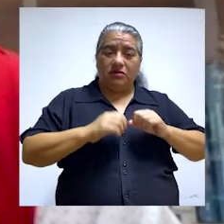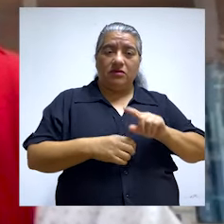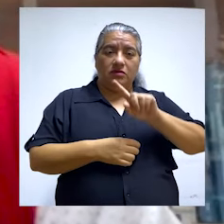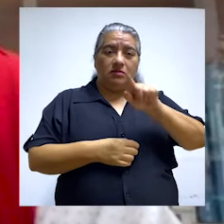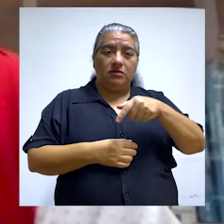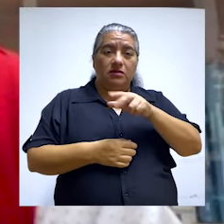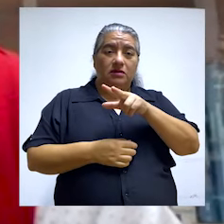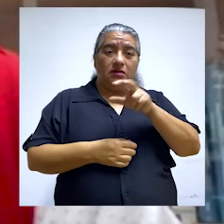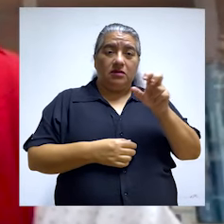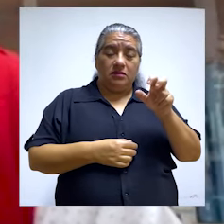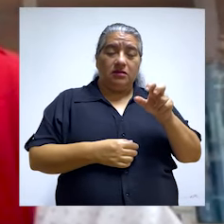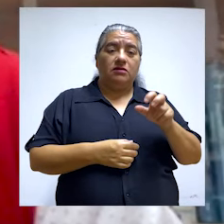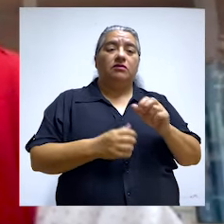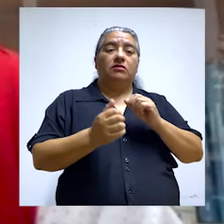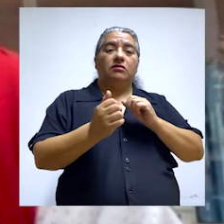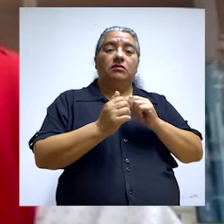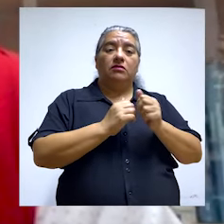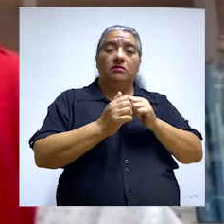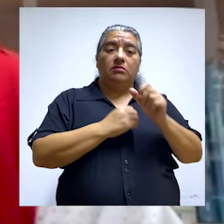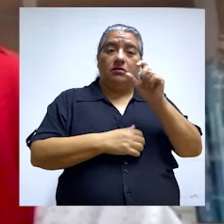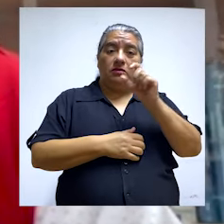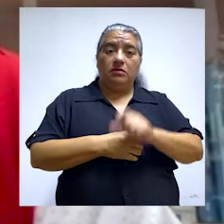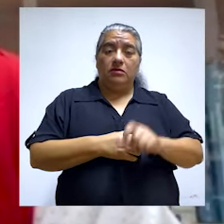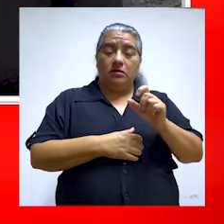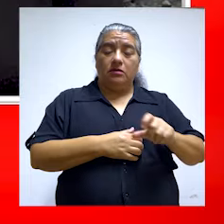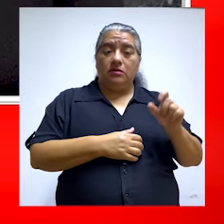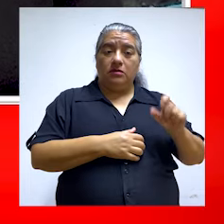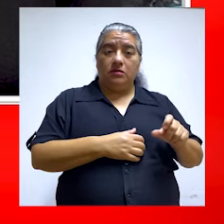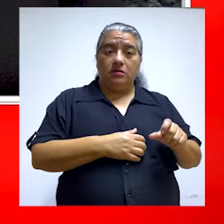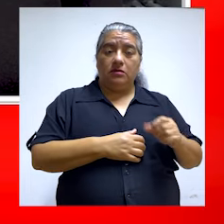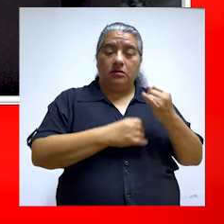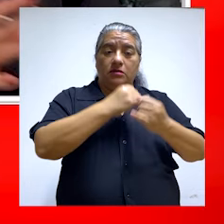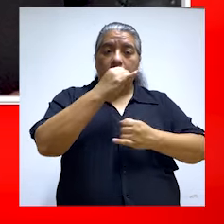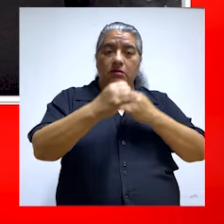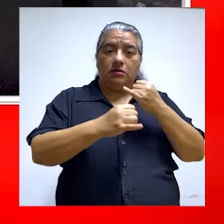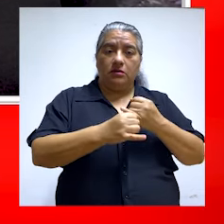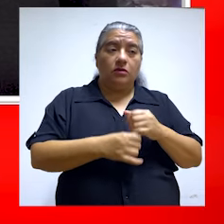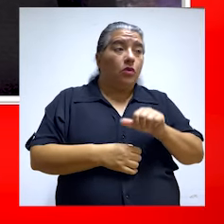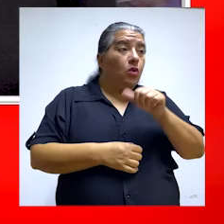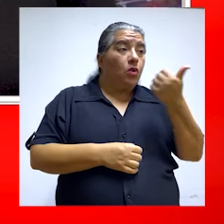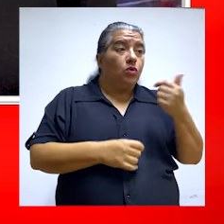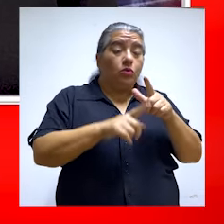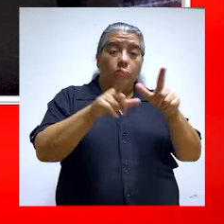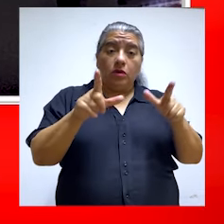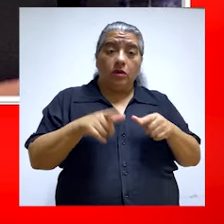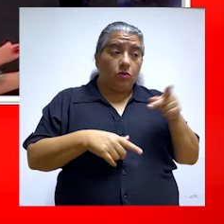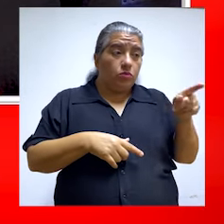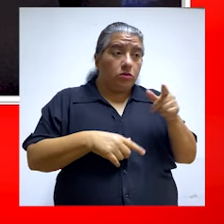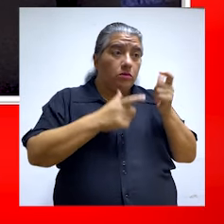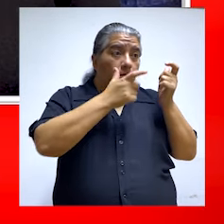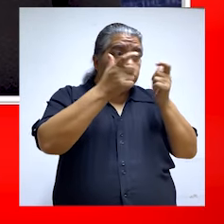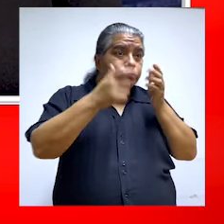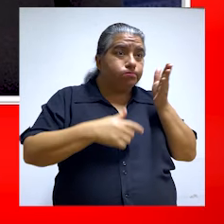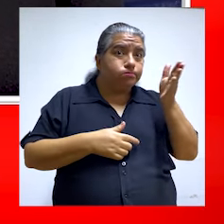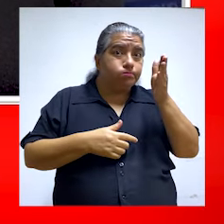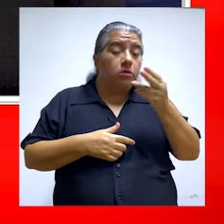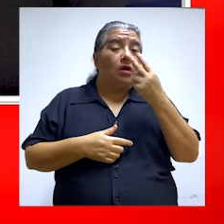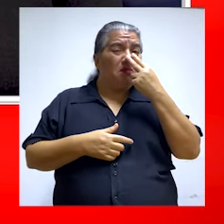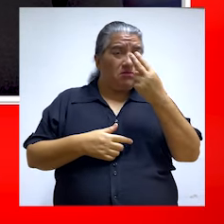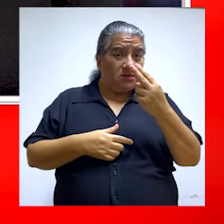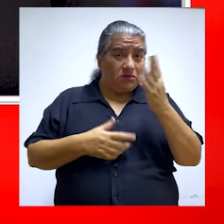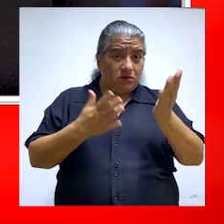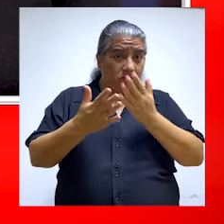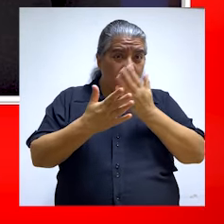disciplinas deportivas a estos 1.300 deportistas internacionales. ¿Y en las otras sedes que ustedes han podido visitar y supervisar también,